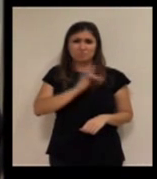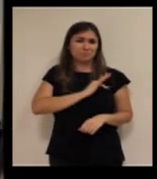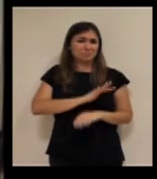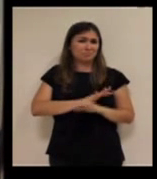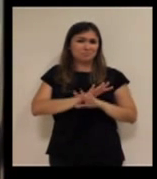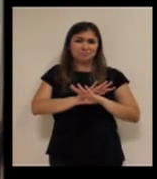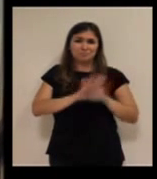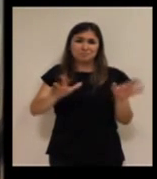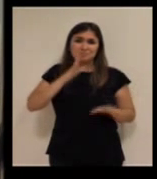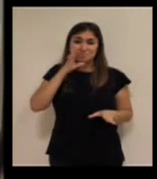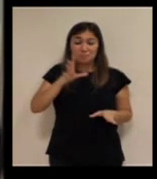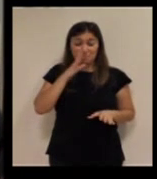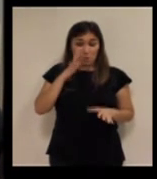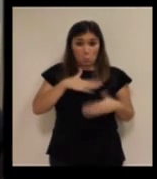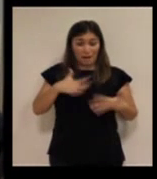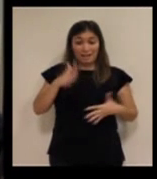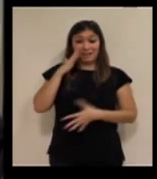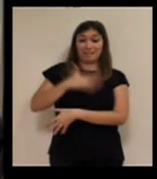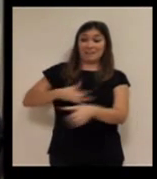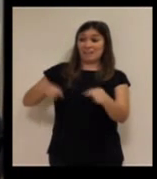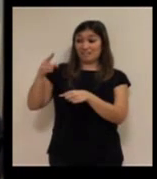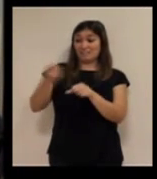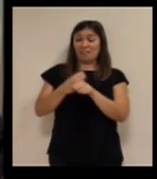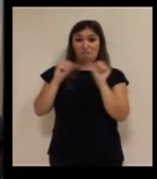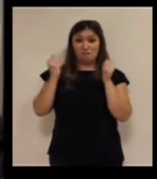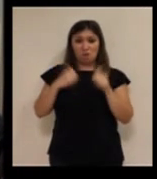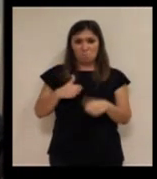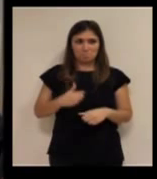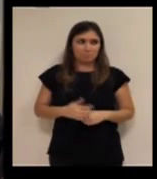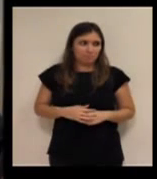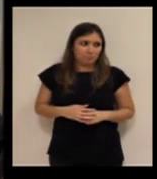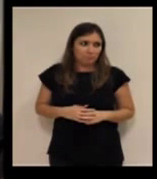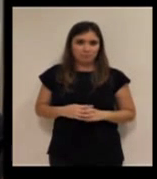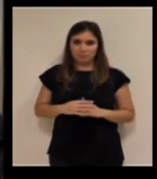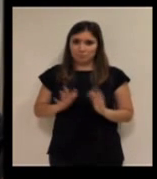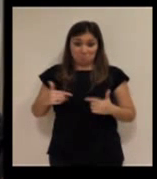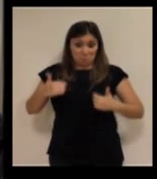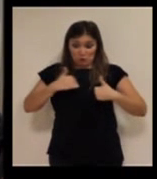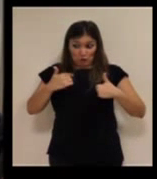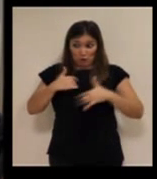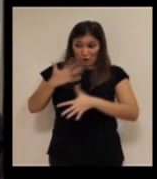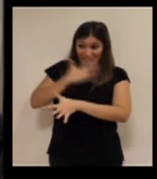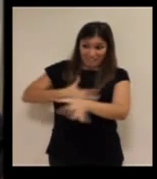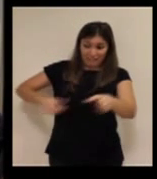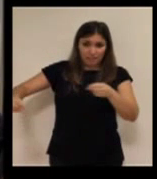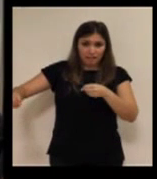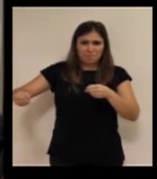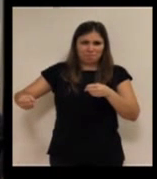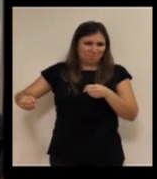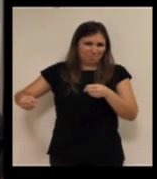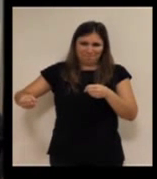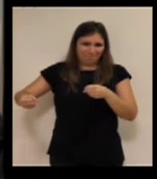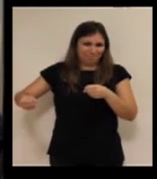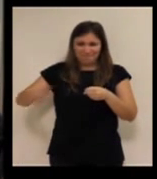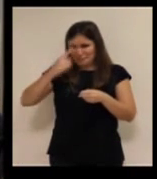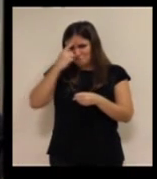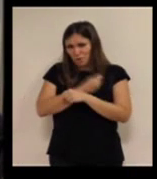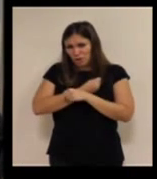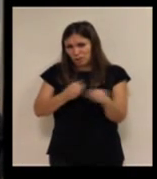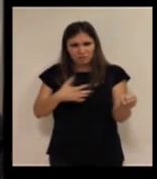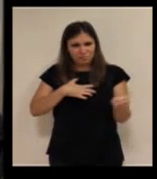tremenda y un mérito tremendo que de pensar cualquiera en poder trabajar así para mí por lo menos sería